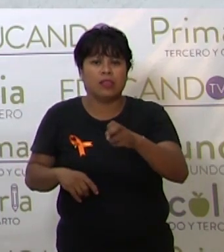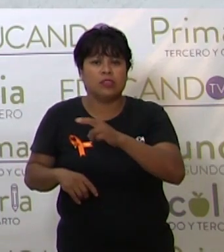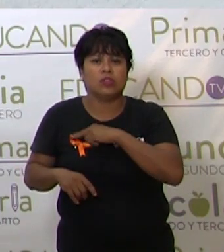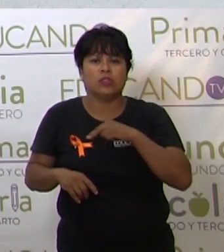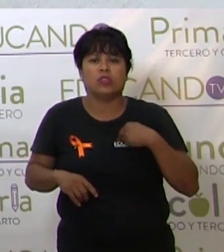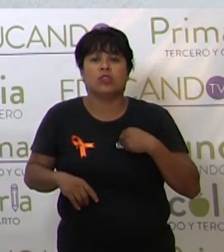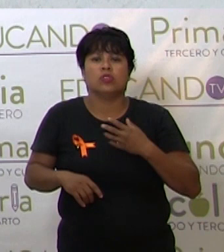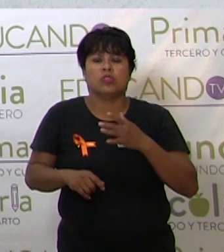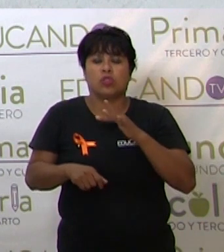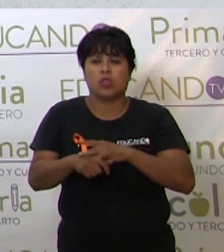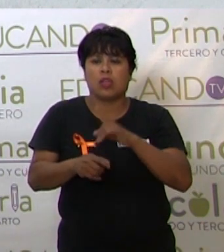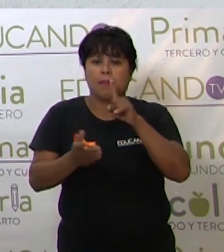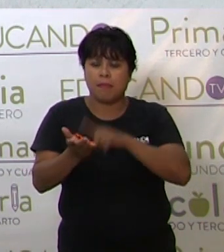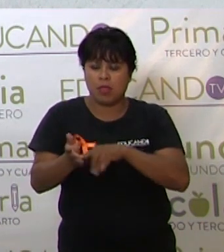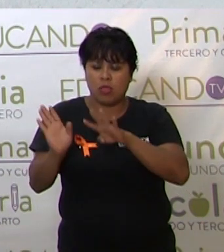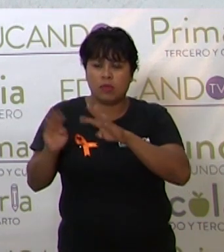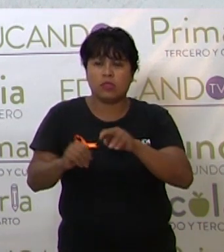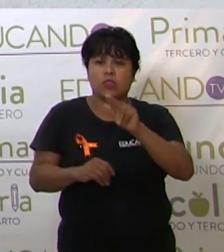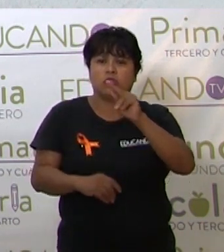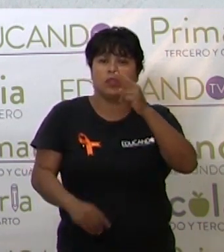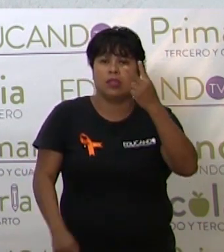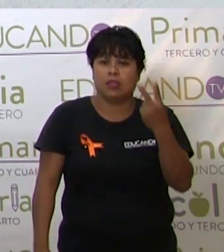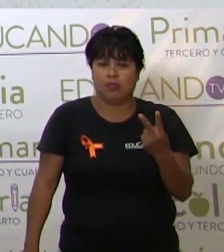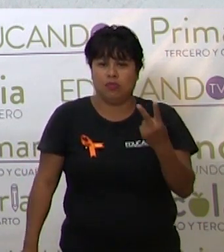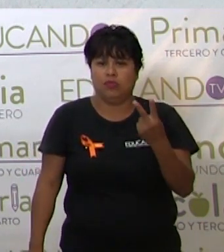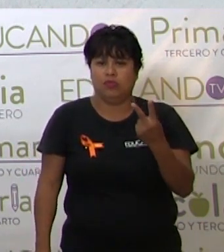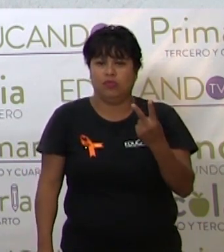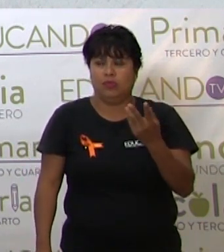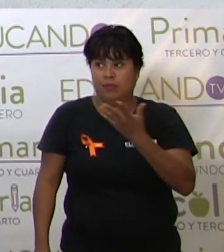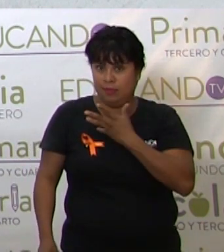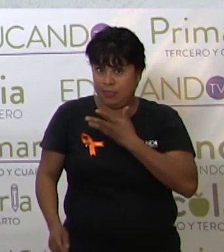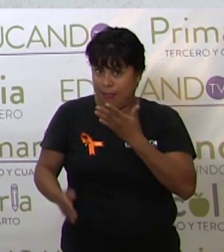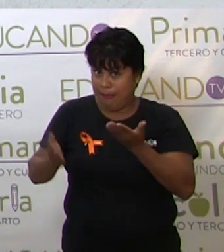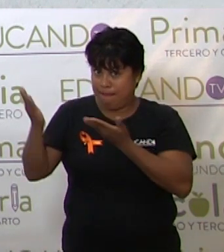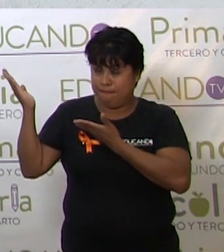1982, que está acá.